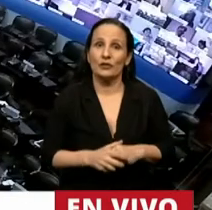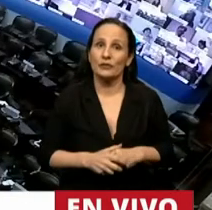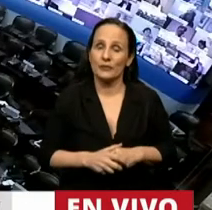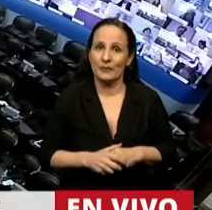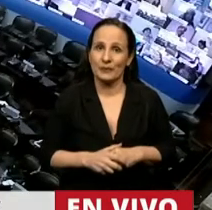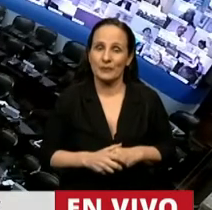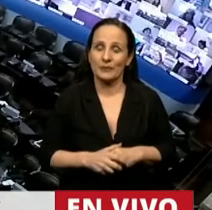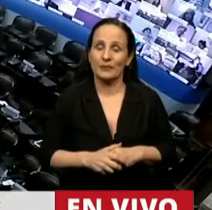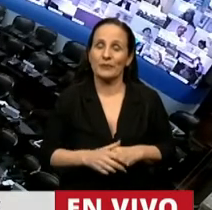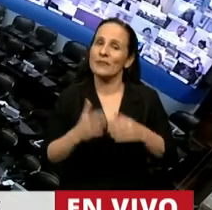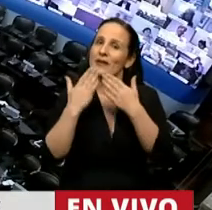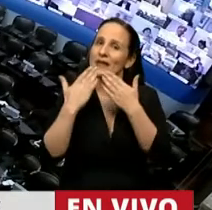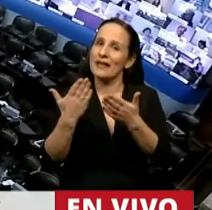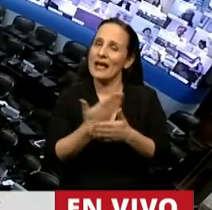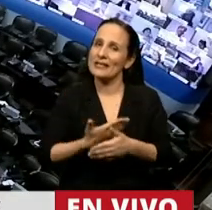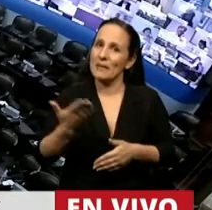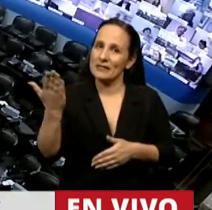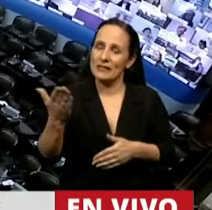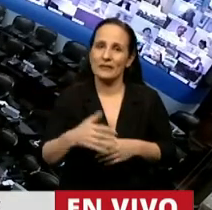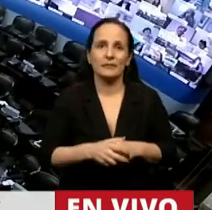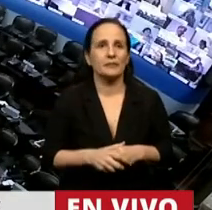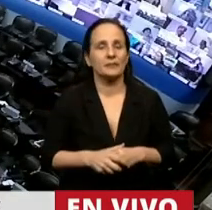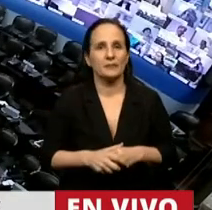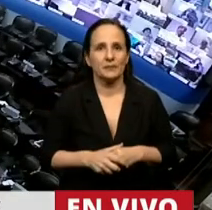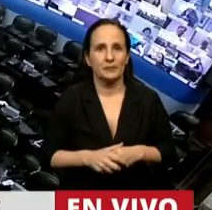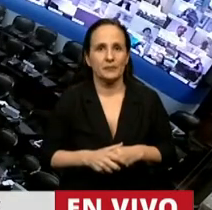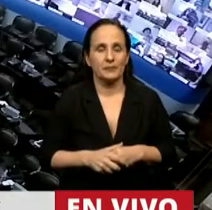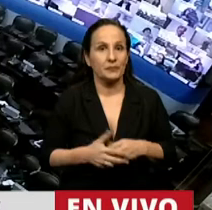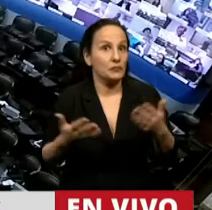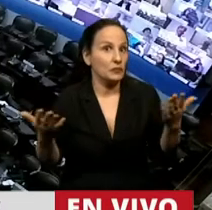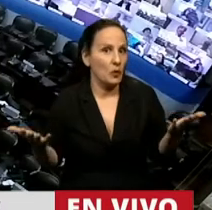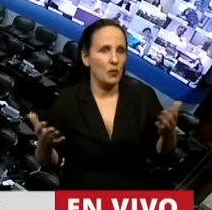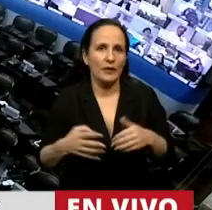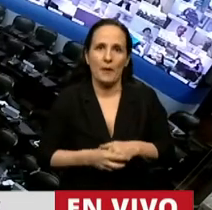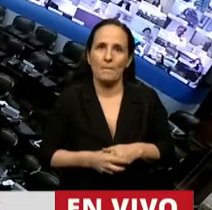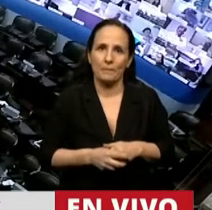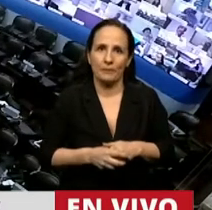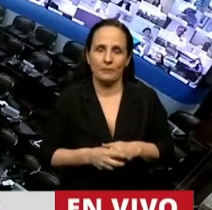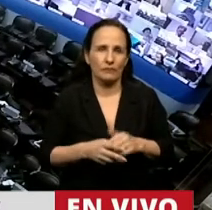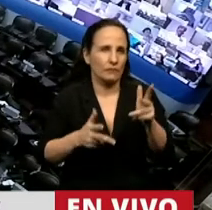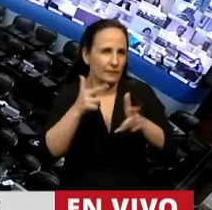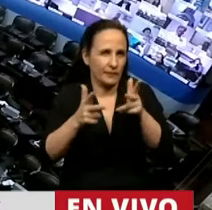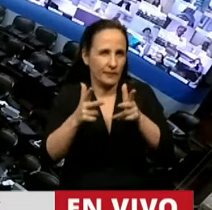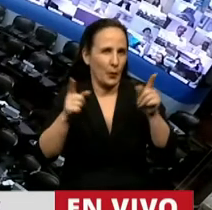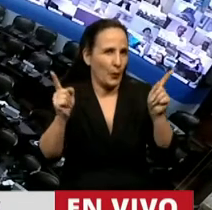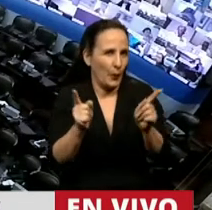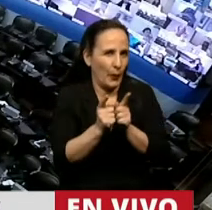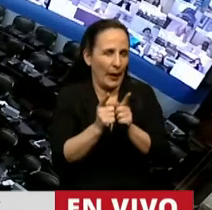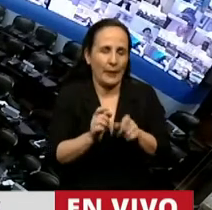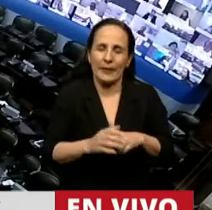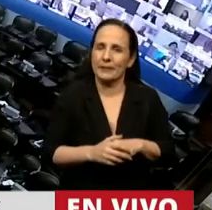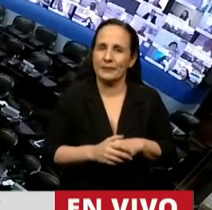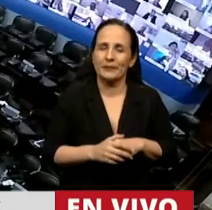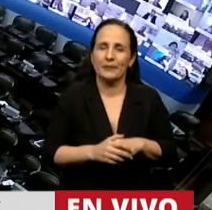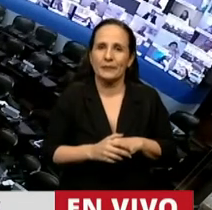Gracias, Presidente. Bueno, brevemente, tenemos poco tiempo, quiero señalar que